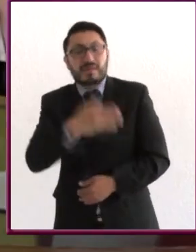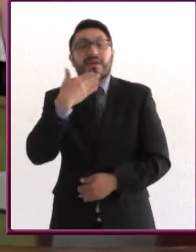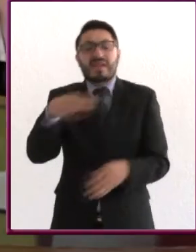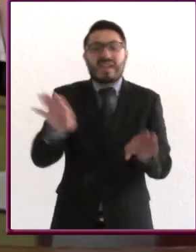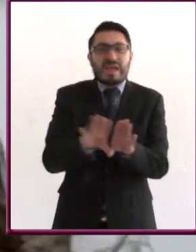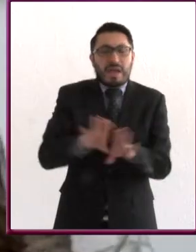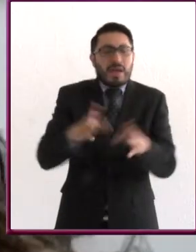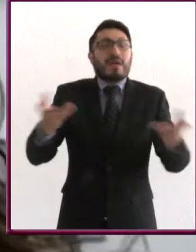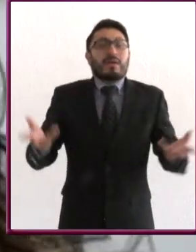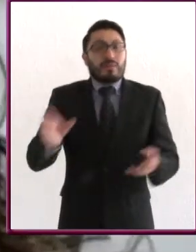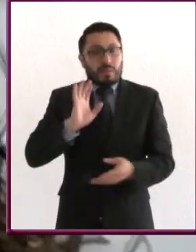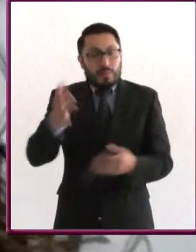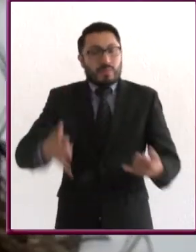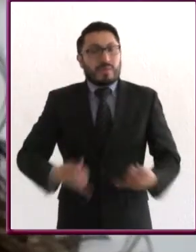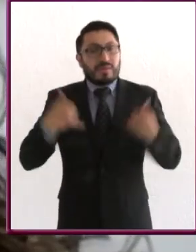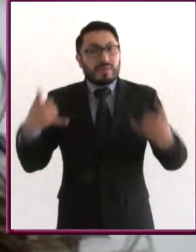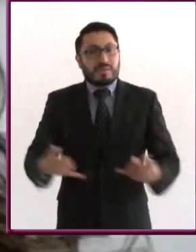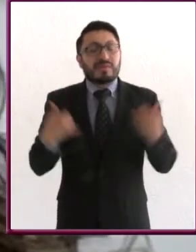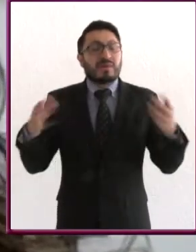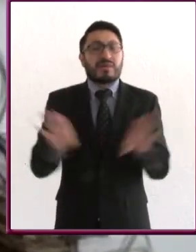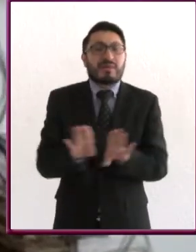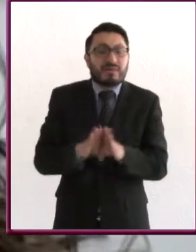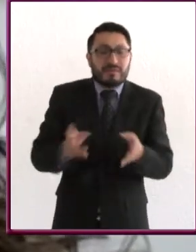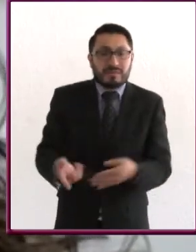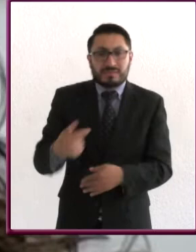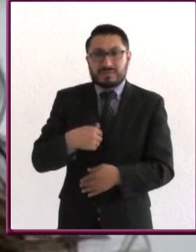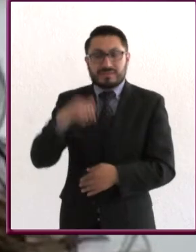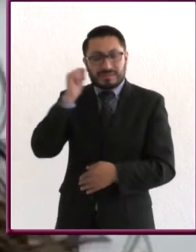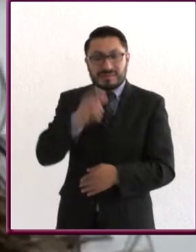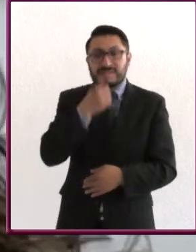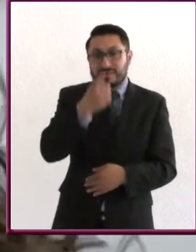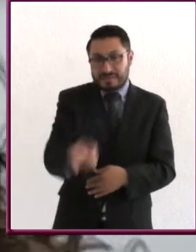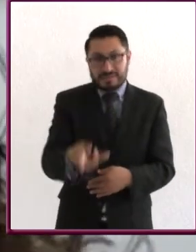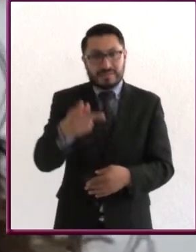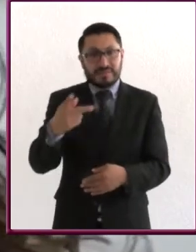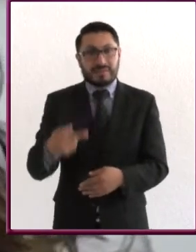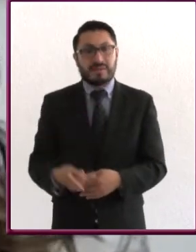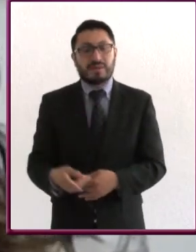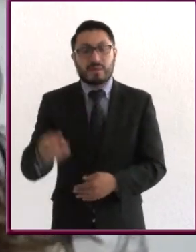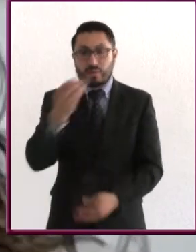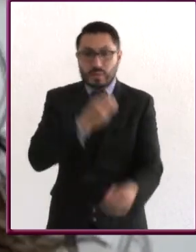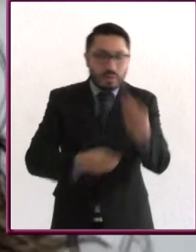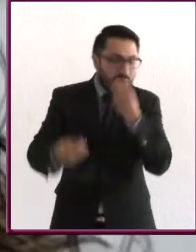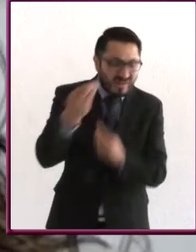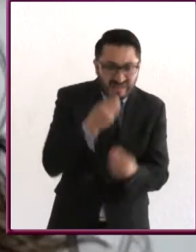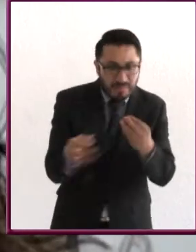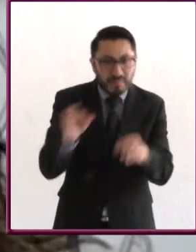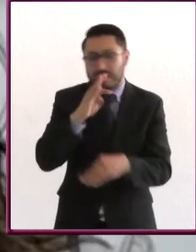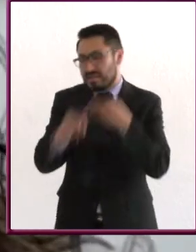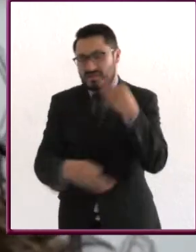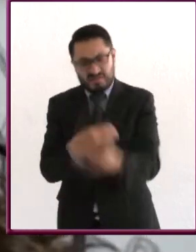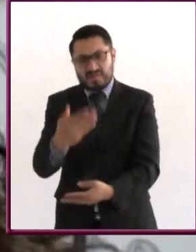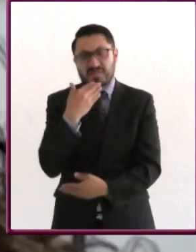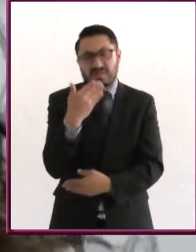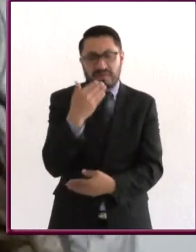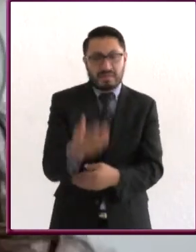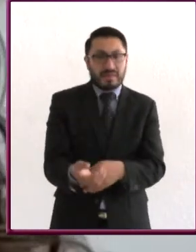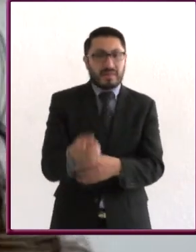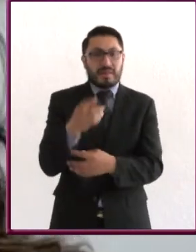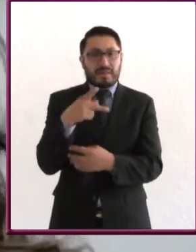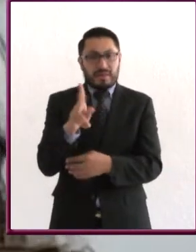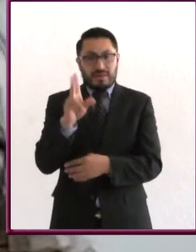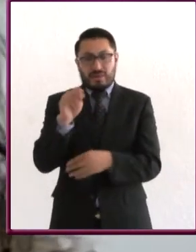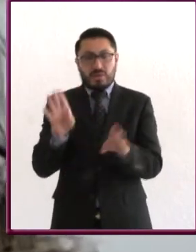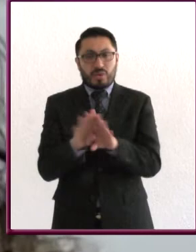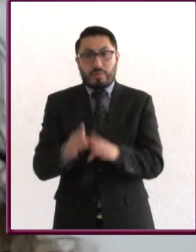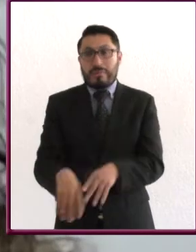adolescencia? Algo que me gusta recalcarles mucho a mis pacientes es que pueden comer de todo en cantidades adecuadas, no hay que satanizar a